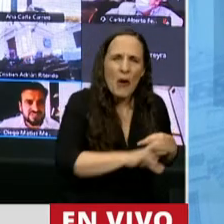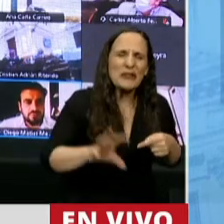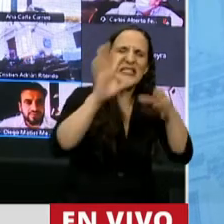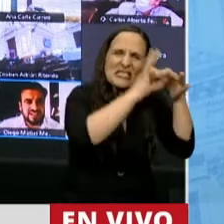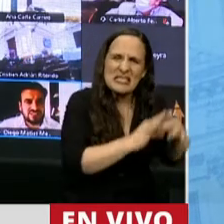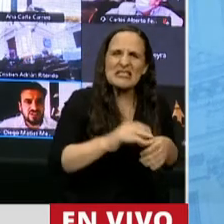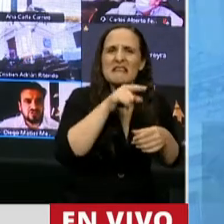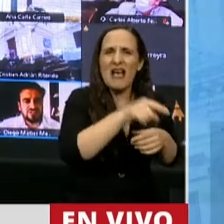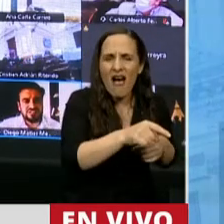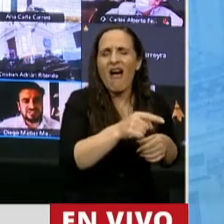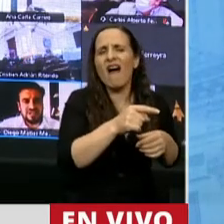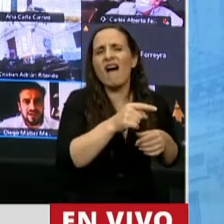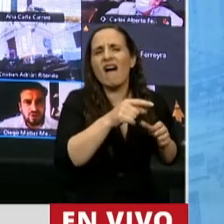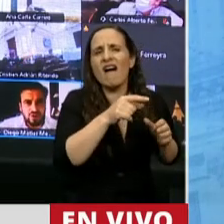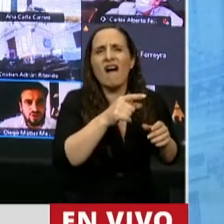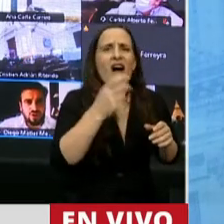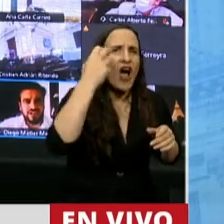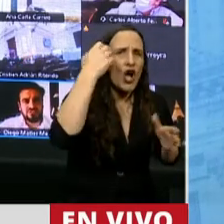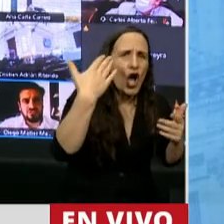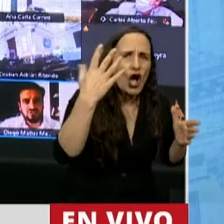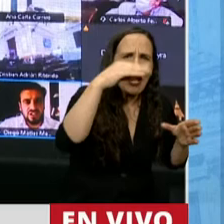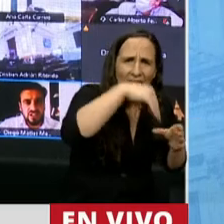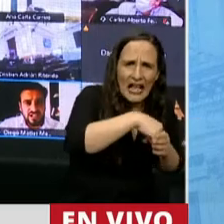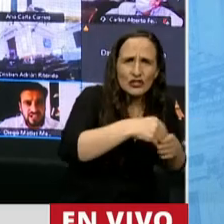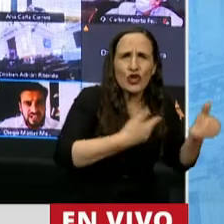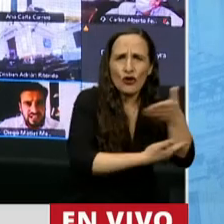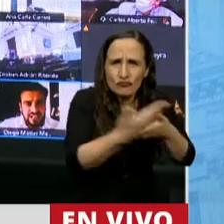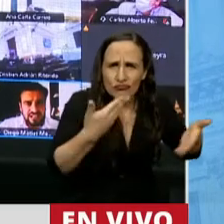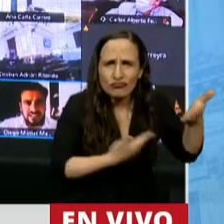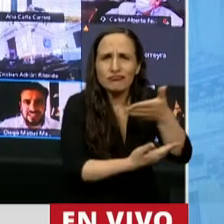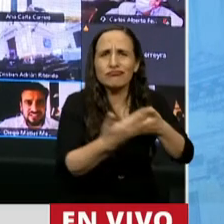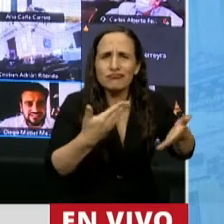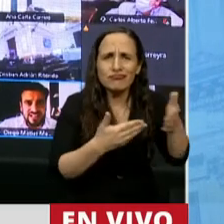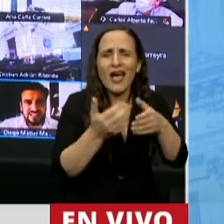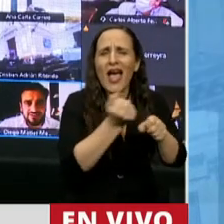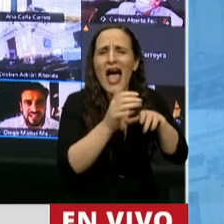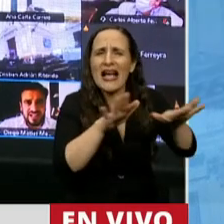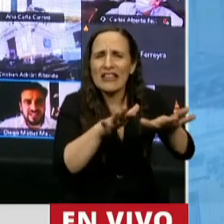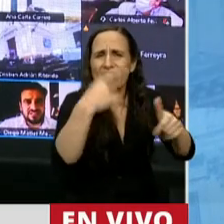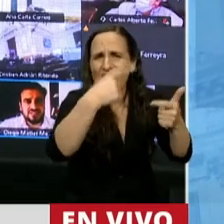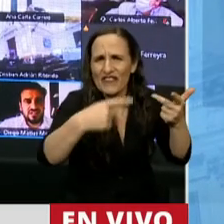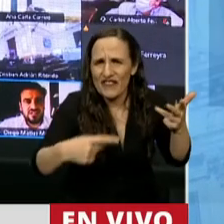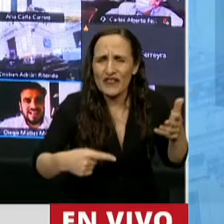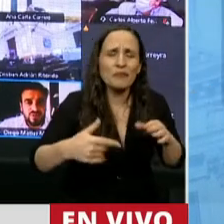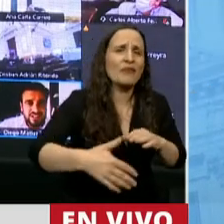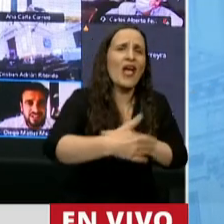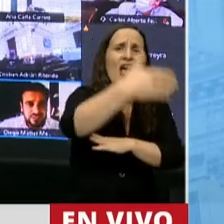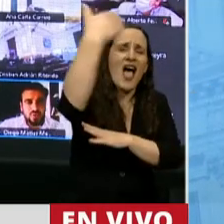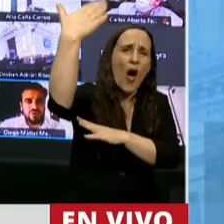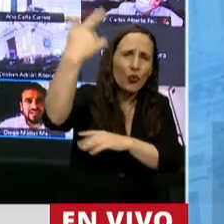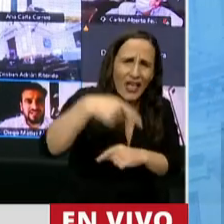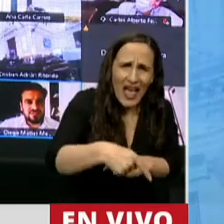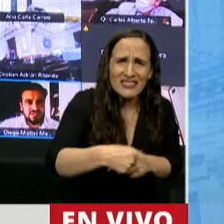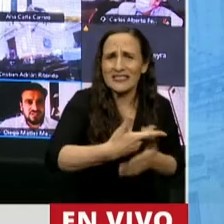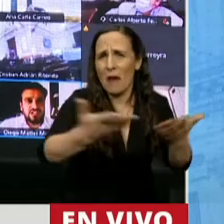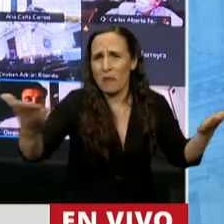país, donde se trabajó en congresos, en distintas actividades, en audiencias públicas,